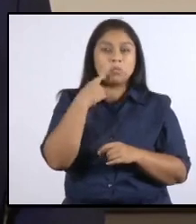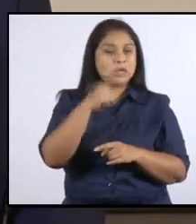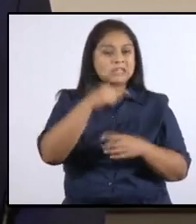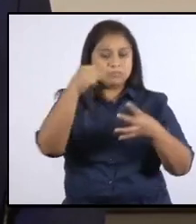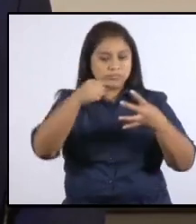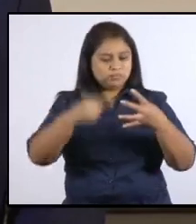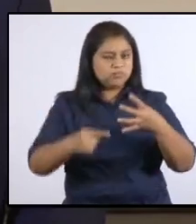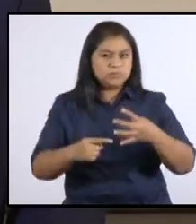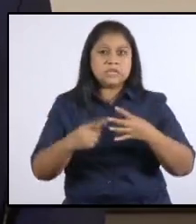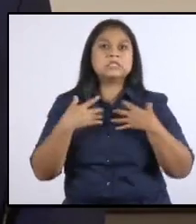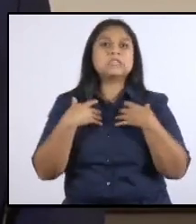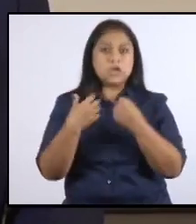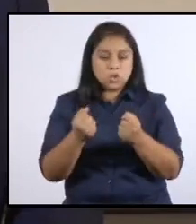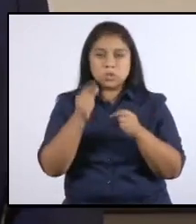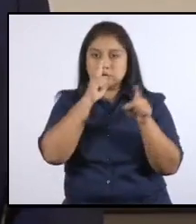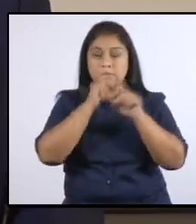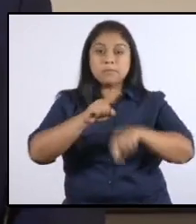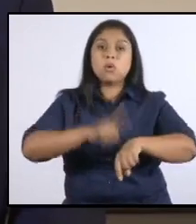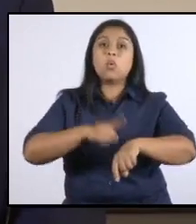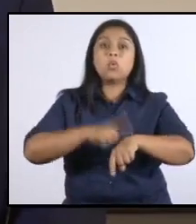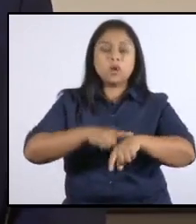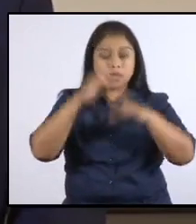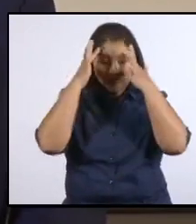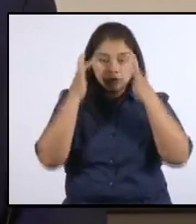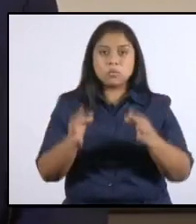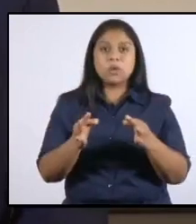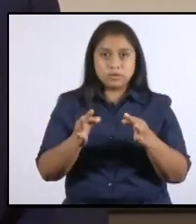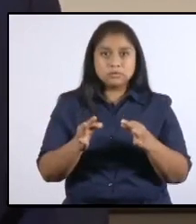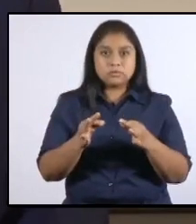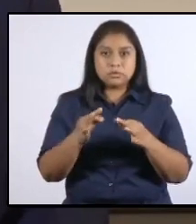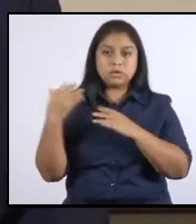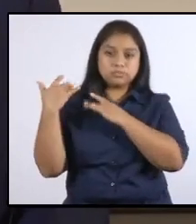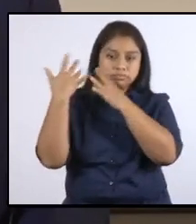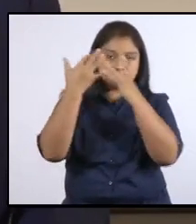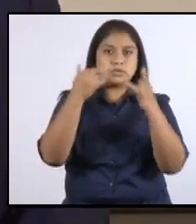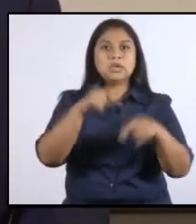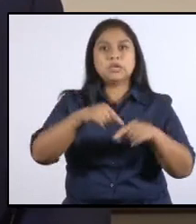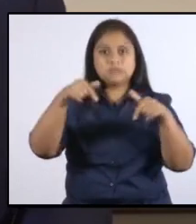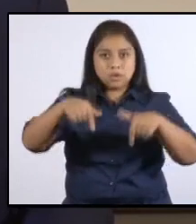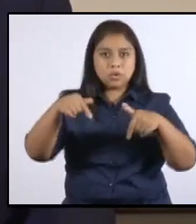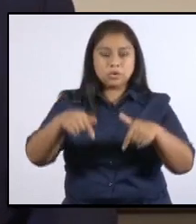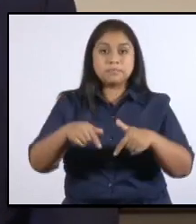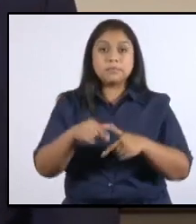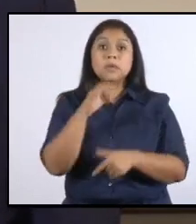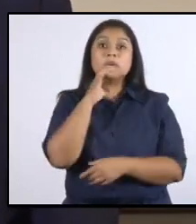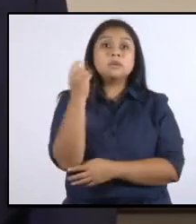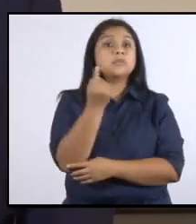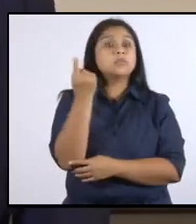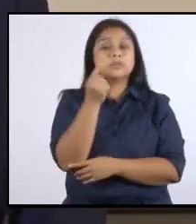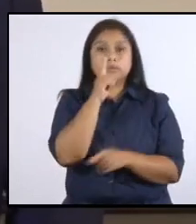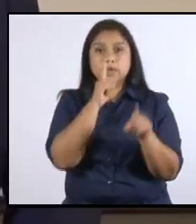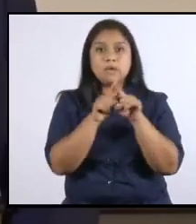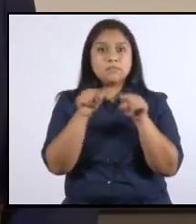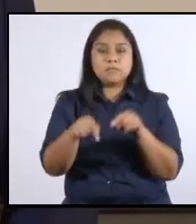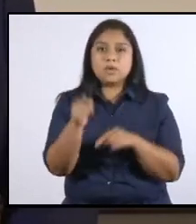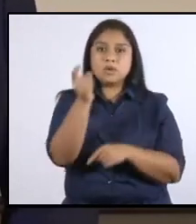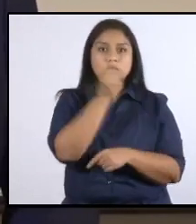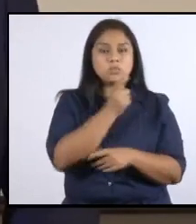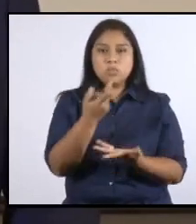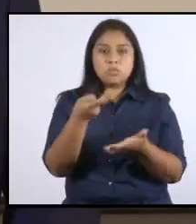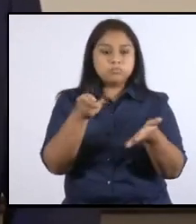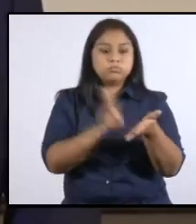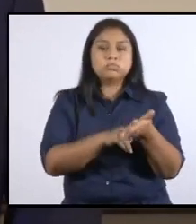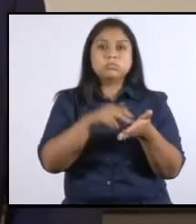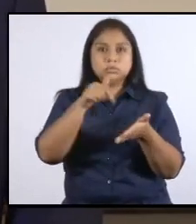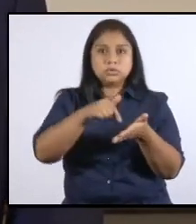salud y acorde a los horarios acostumbrados como ha sido hasta la fecha. Es importante recalcar que no están incluidos dentro de esta